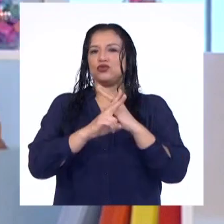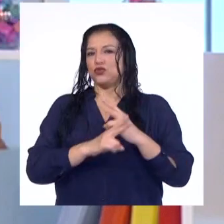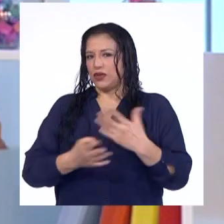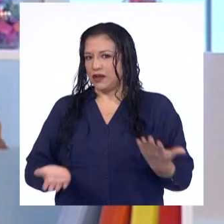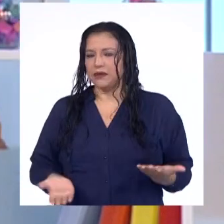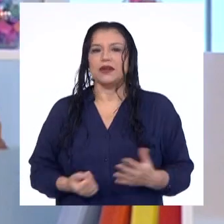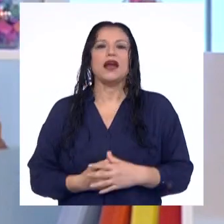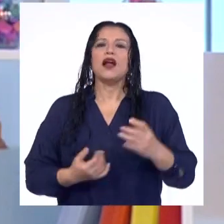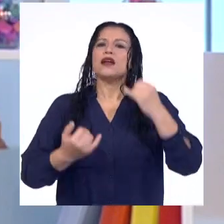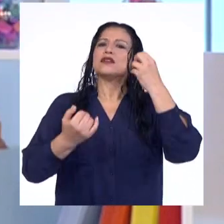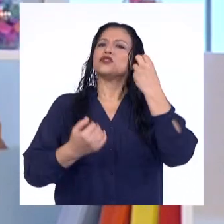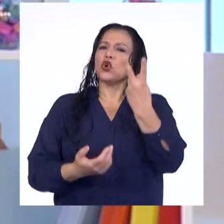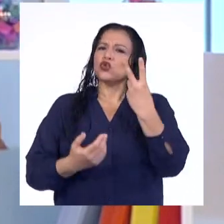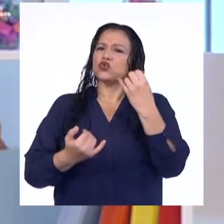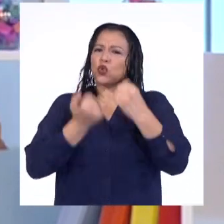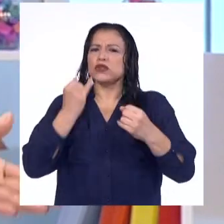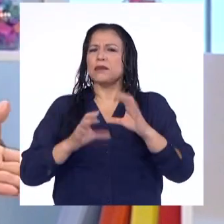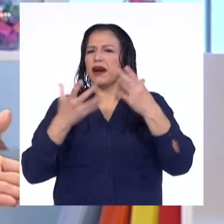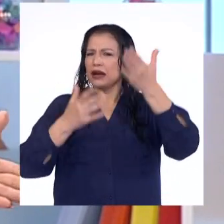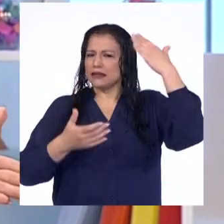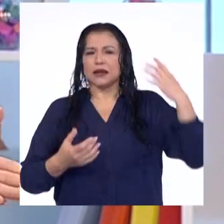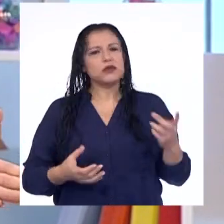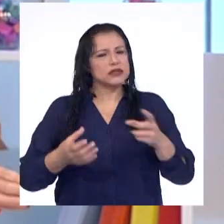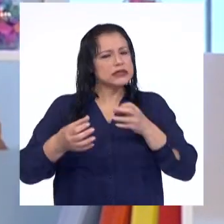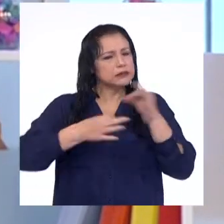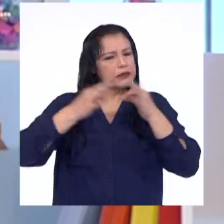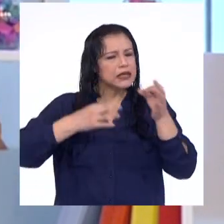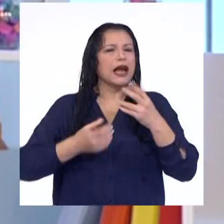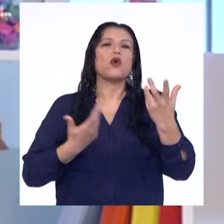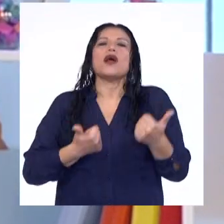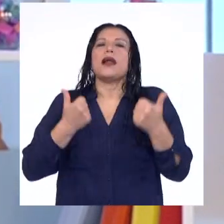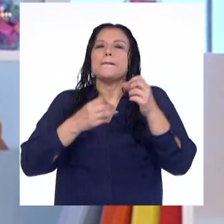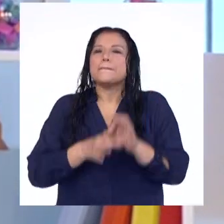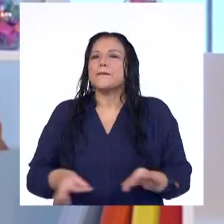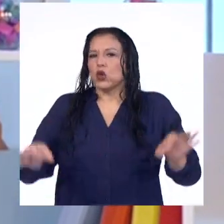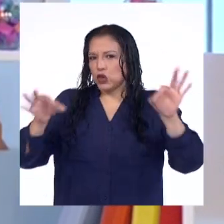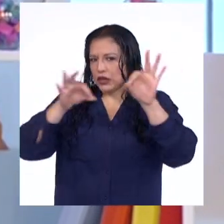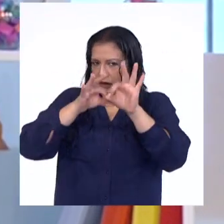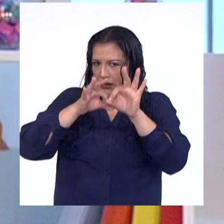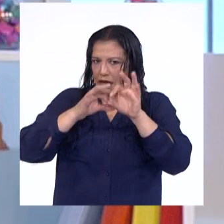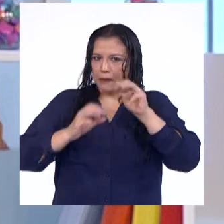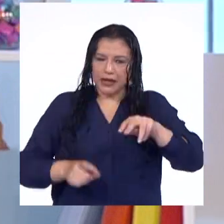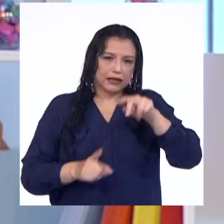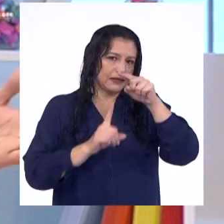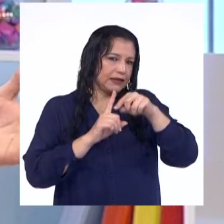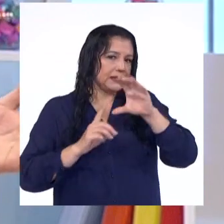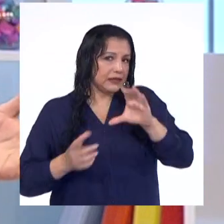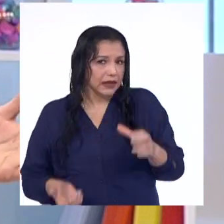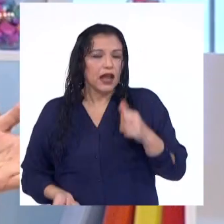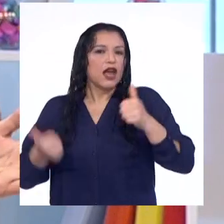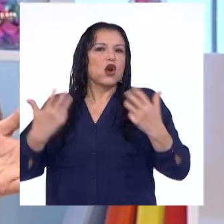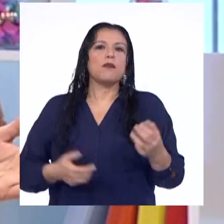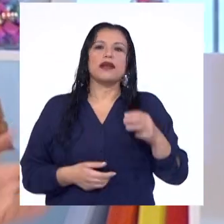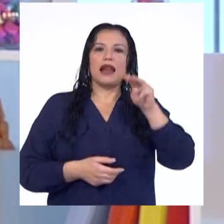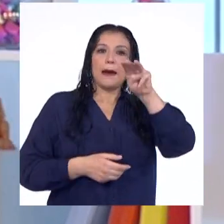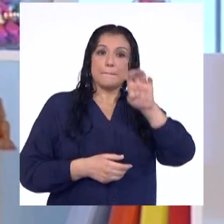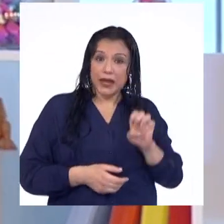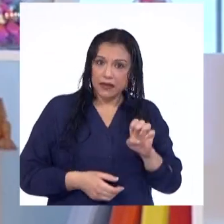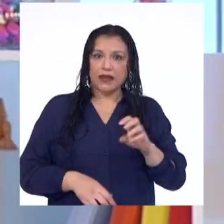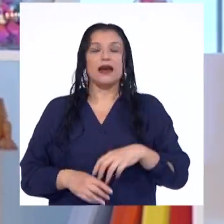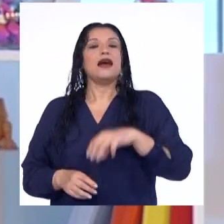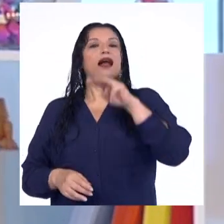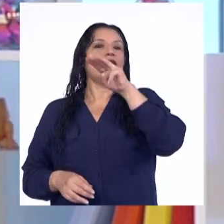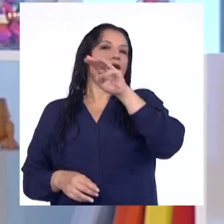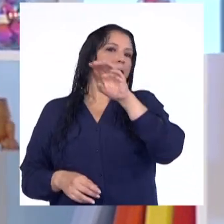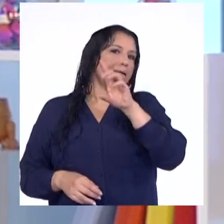dos últimos programas hemos definido e interpretado la importancia de las medidas de tendencia central, como es el caso de la media aritmética, la